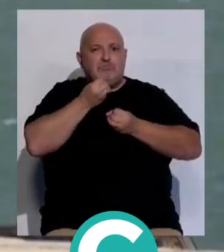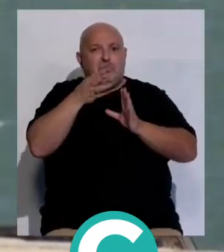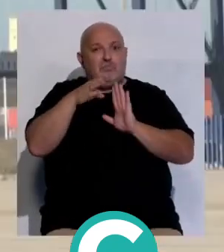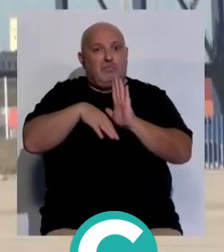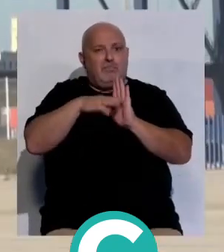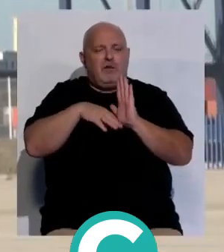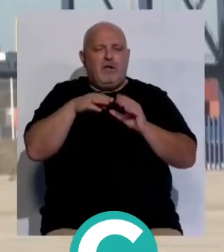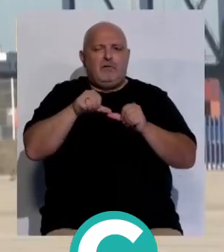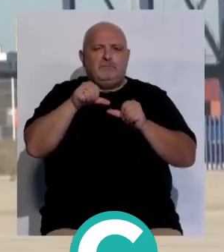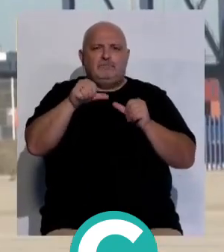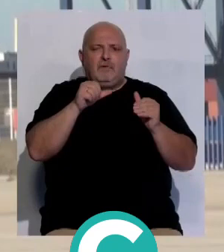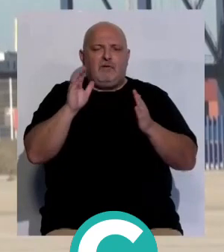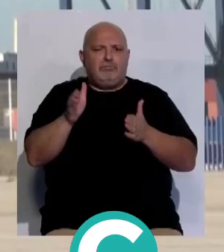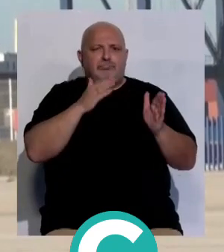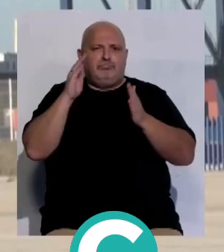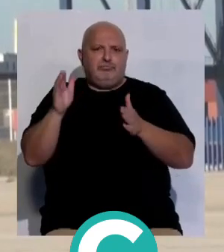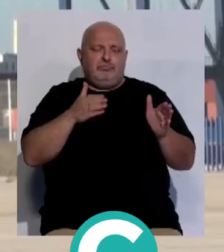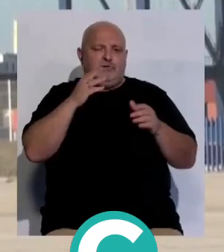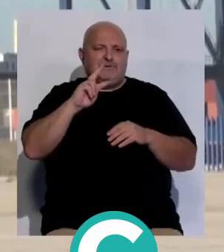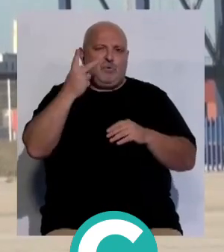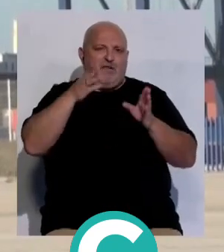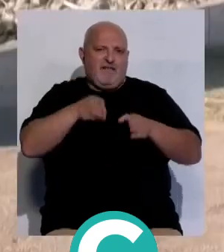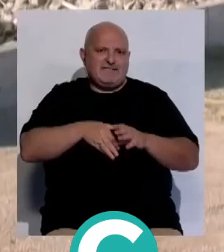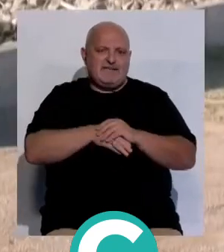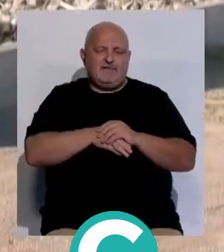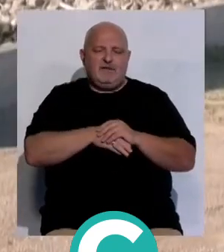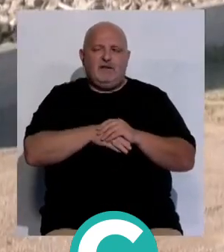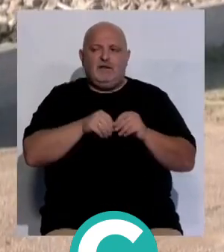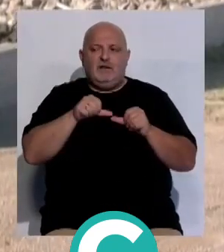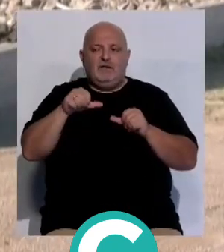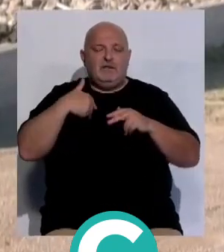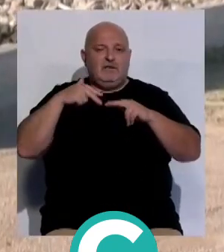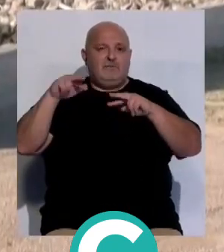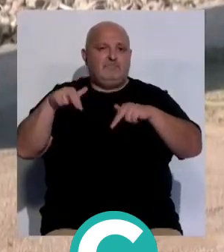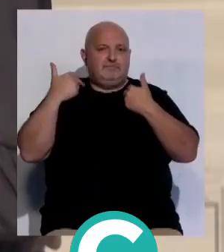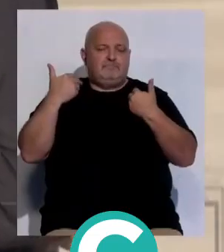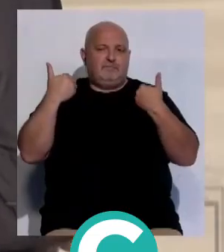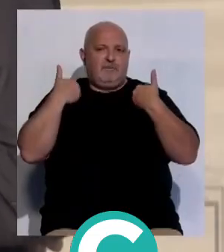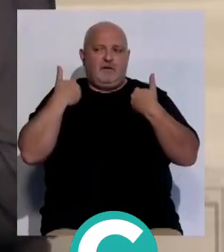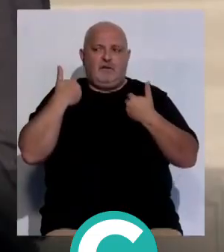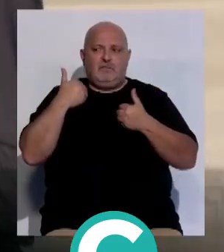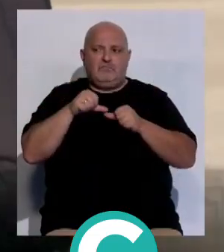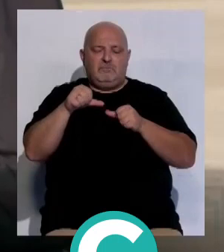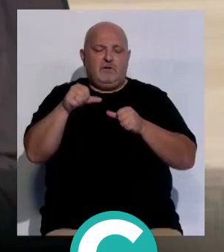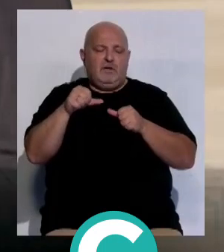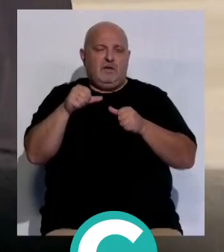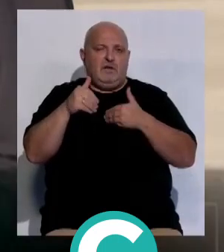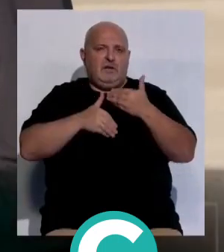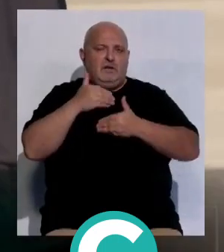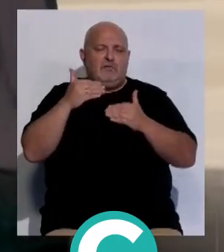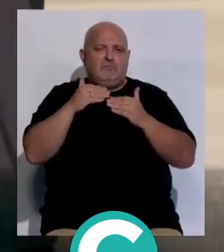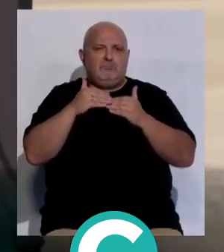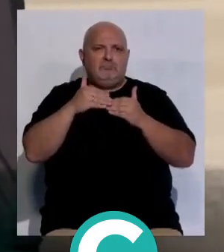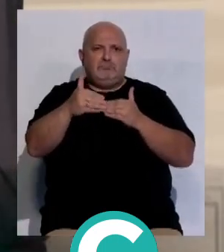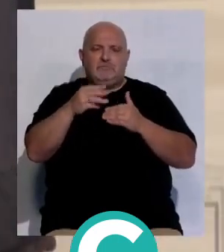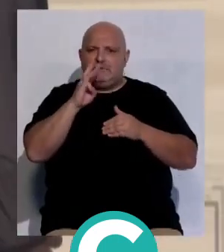el cronograma previsto en la construcción de esta segunda fase. En cuanto tengamos este beneplasto, la obra saldrá a licitación y tiene un plazo